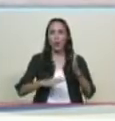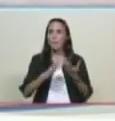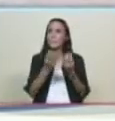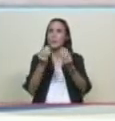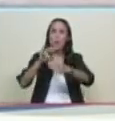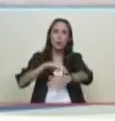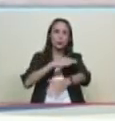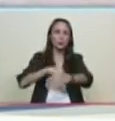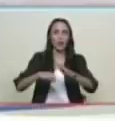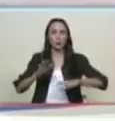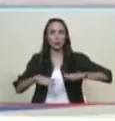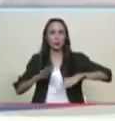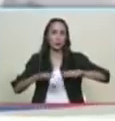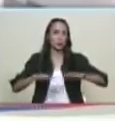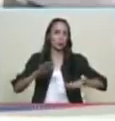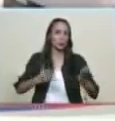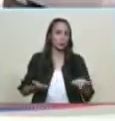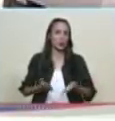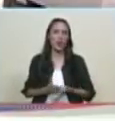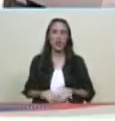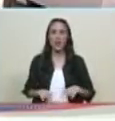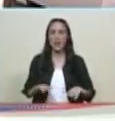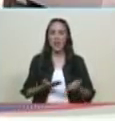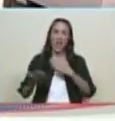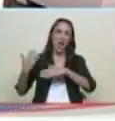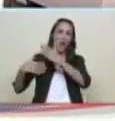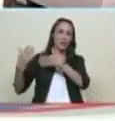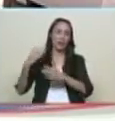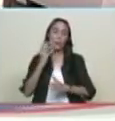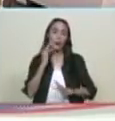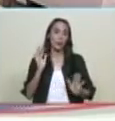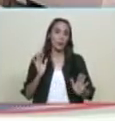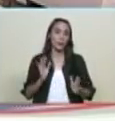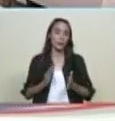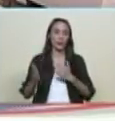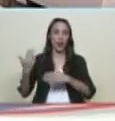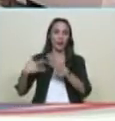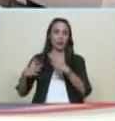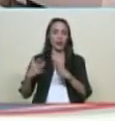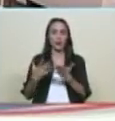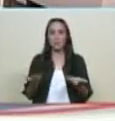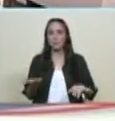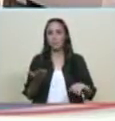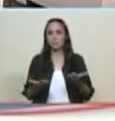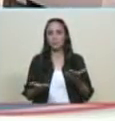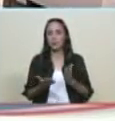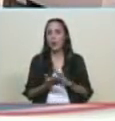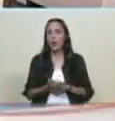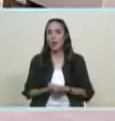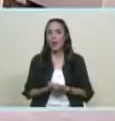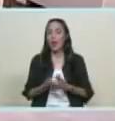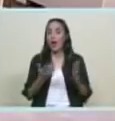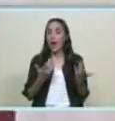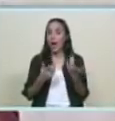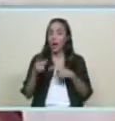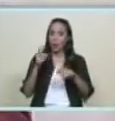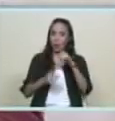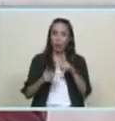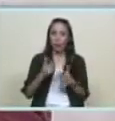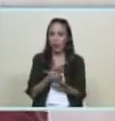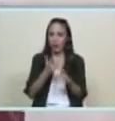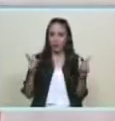que fue colonia de los ingleses en el pasado su música nuestros hermanos libres del caribe